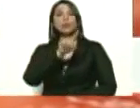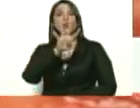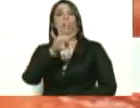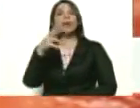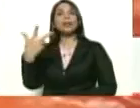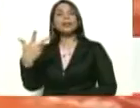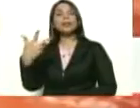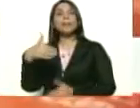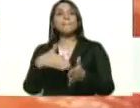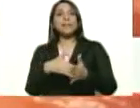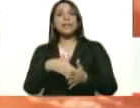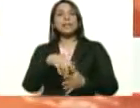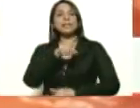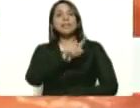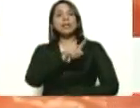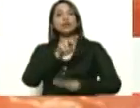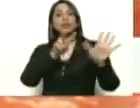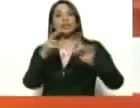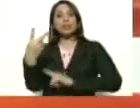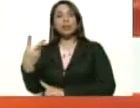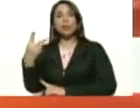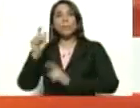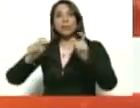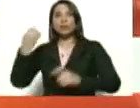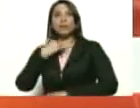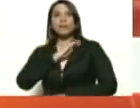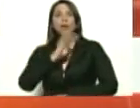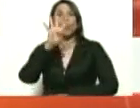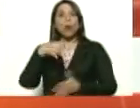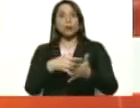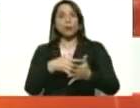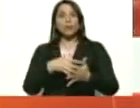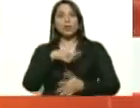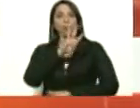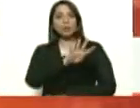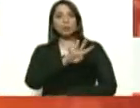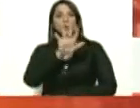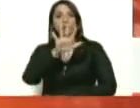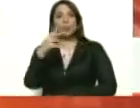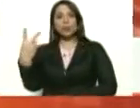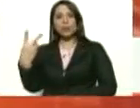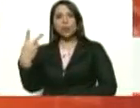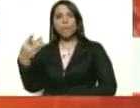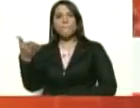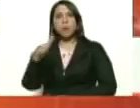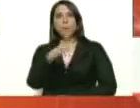.172 casos. 4.452 fallecidos.